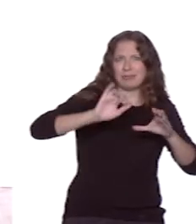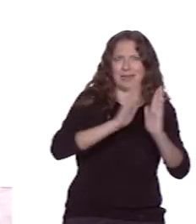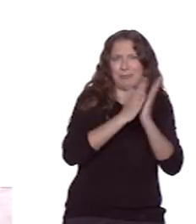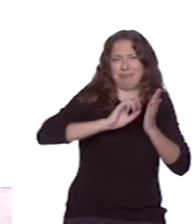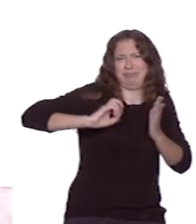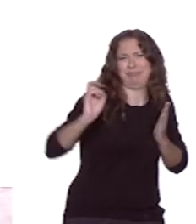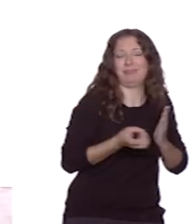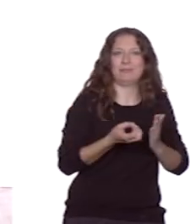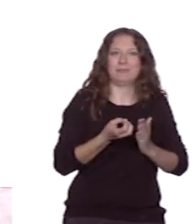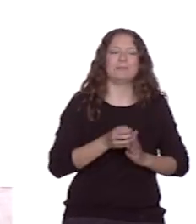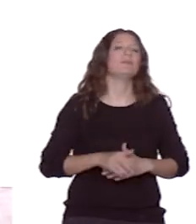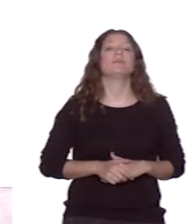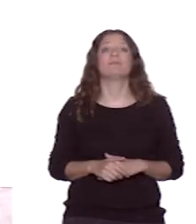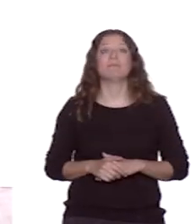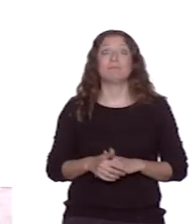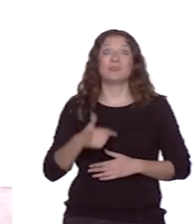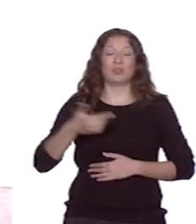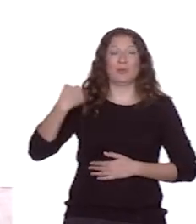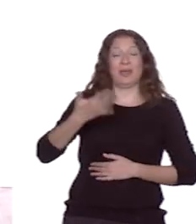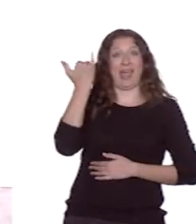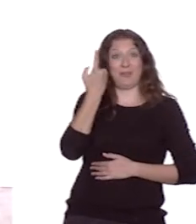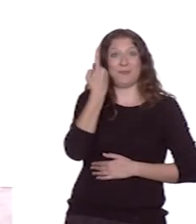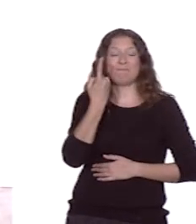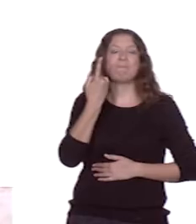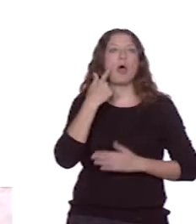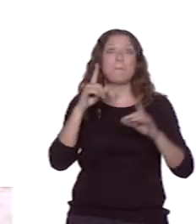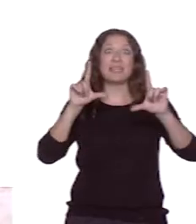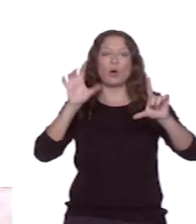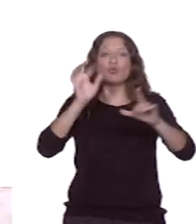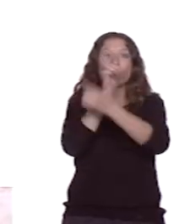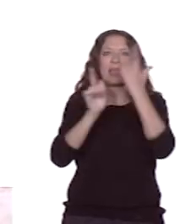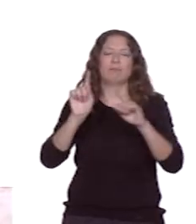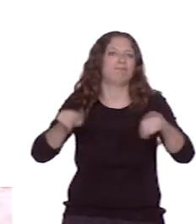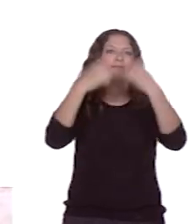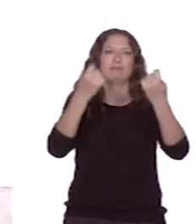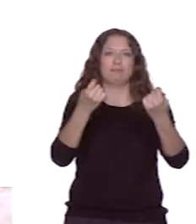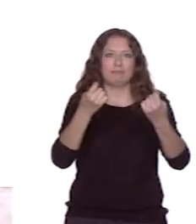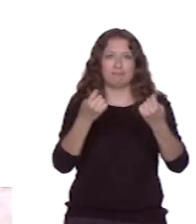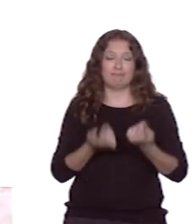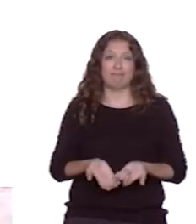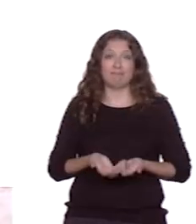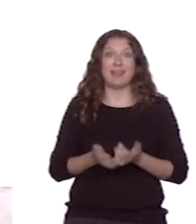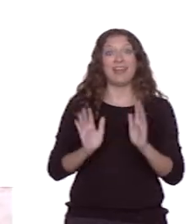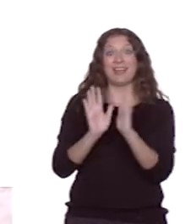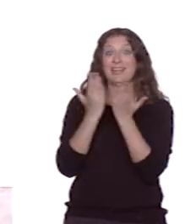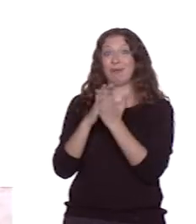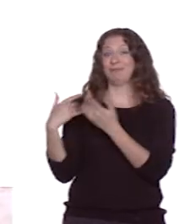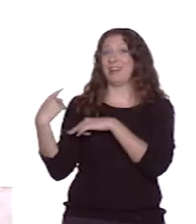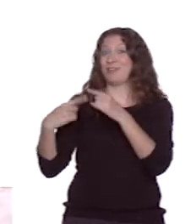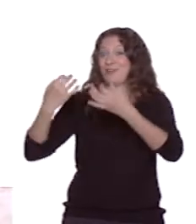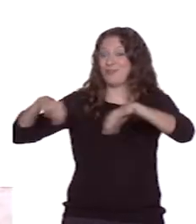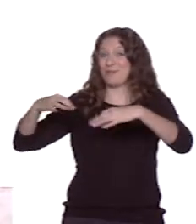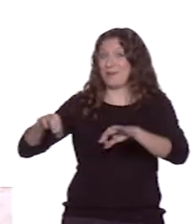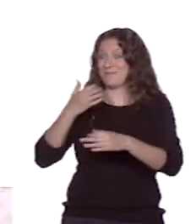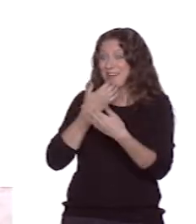Yo tenía unos hechos aparatos, pero la pantalla se me rompió en un viaje. Alguna ventaja tendrán los libros tradicionales, como el que tengo aquí,